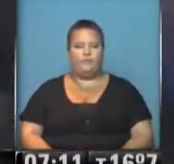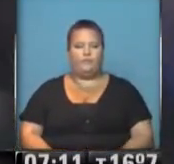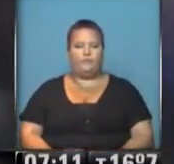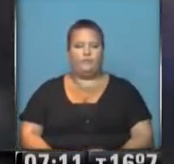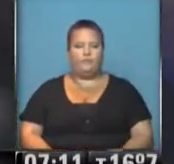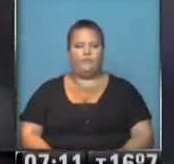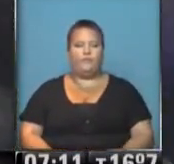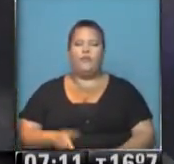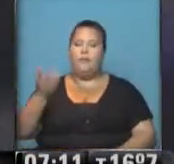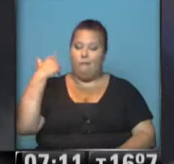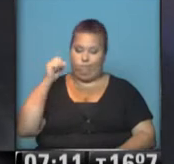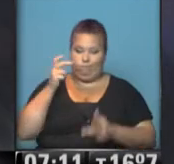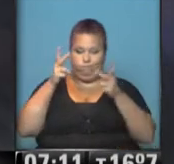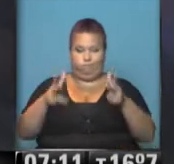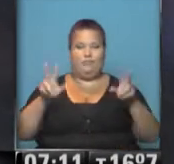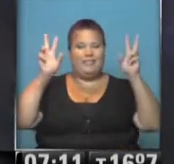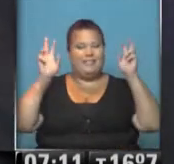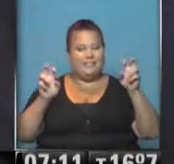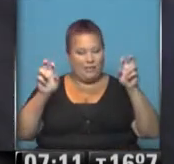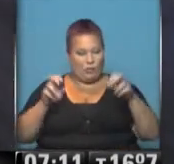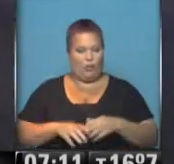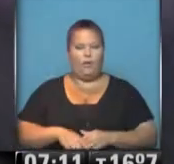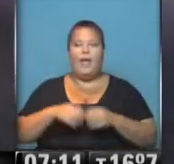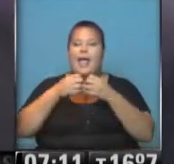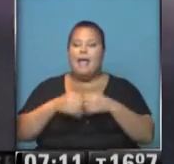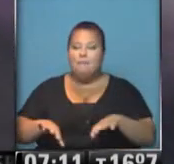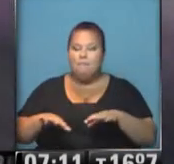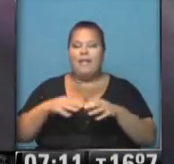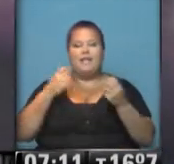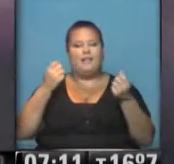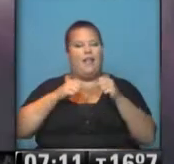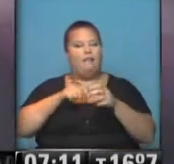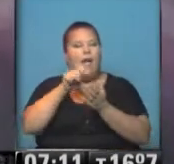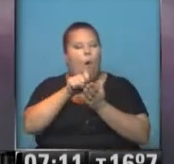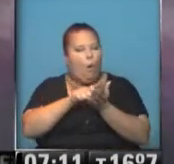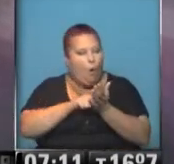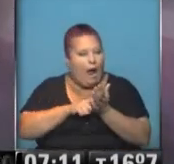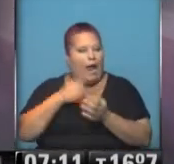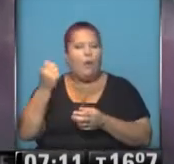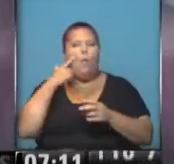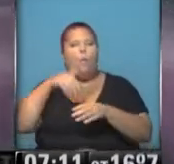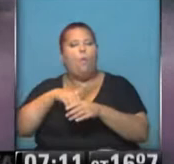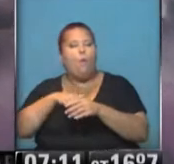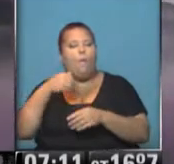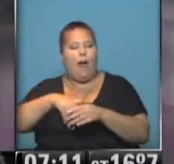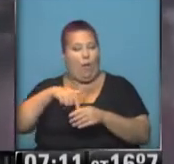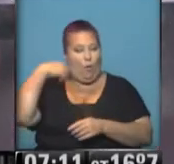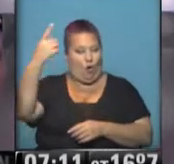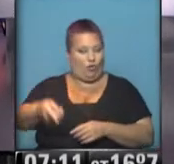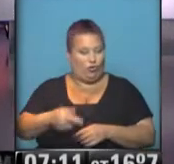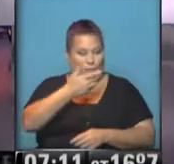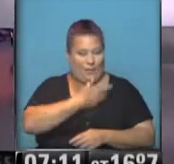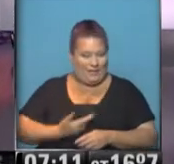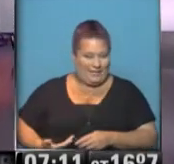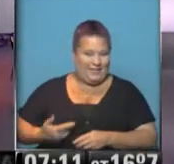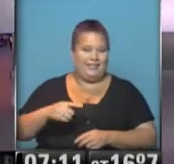Se los anticipamos en uno de nuestros títulos. Ya comienzan a circular las primeras encuestas, intenciones de voto para las elecciones presidenciales